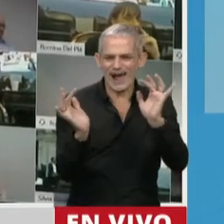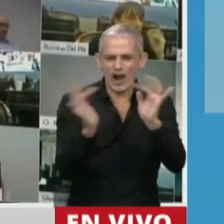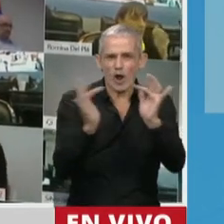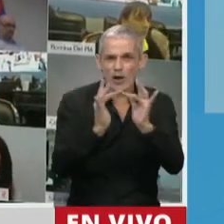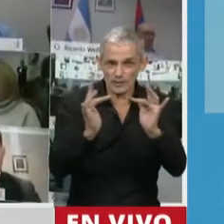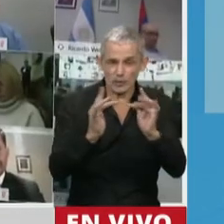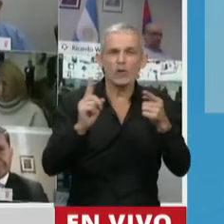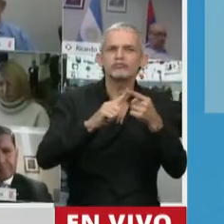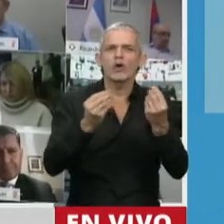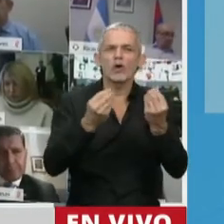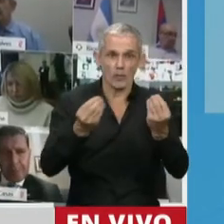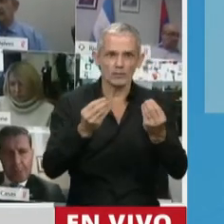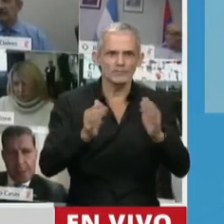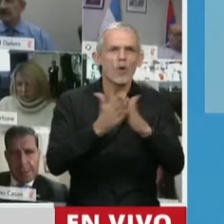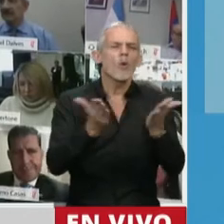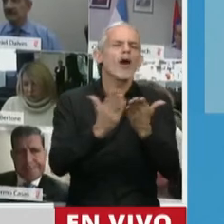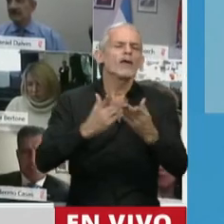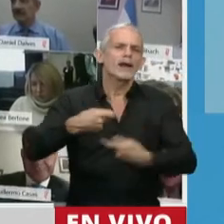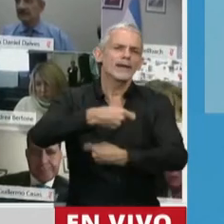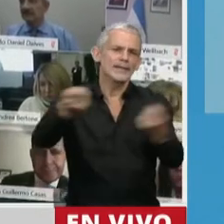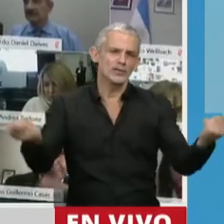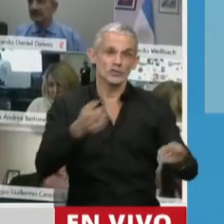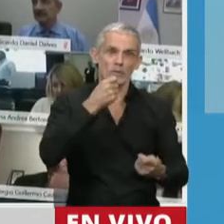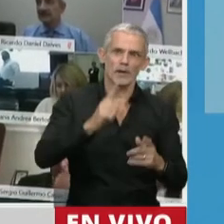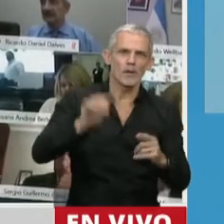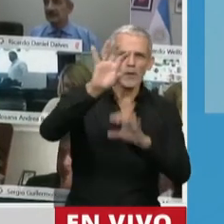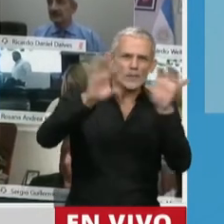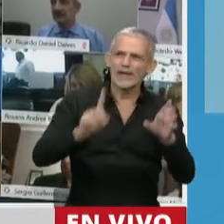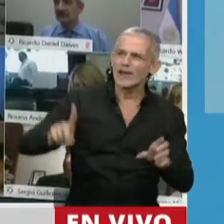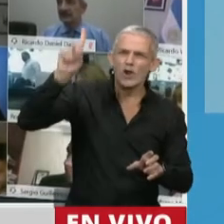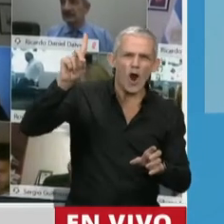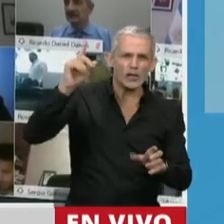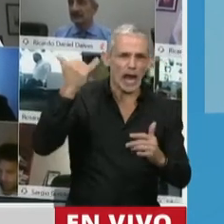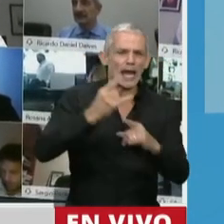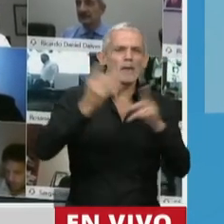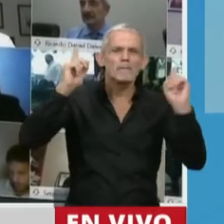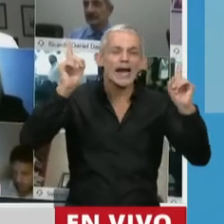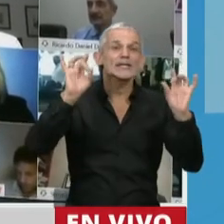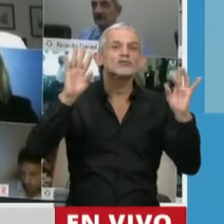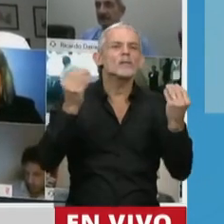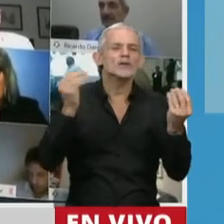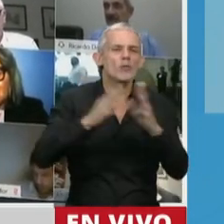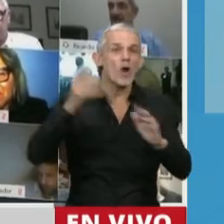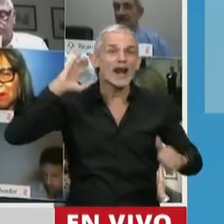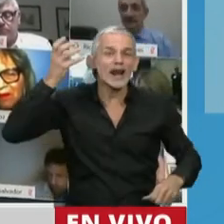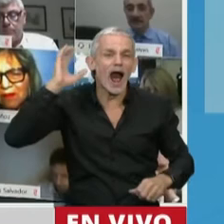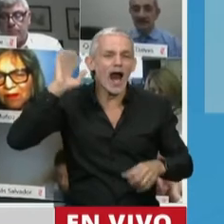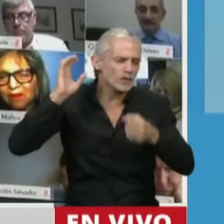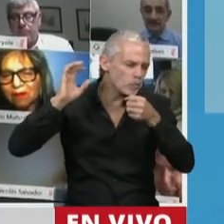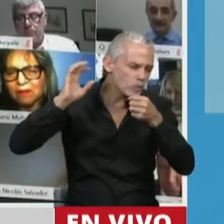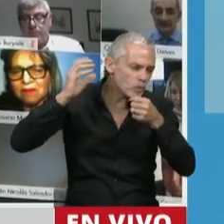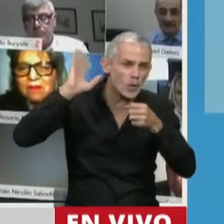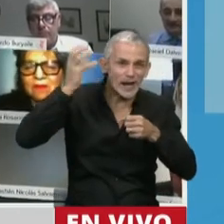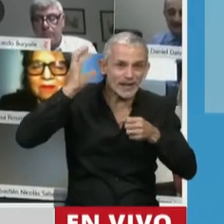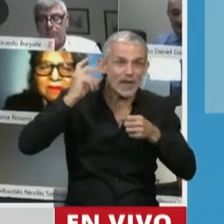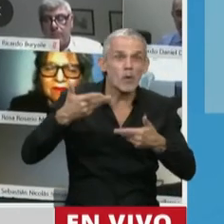demás es a través de esto. Es más, en las provincias del norte hay maestras que solamente a través de la radio, a través de la